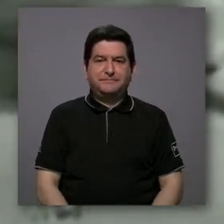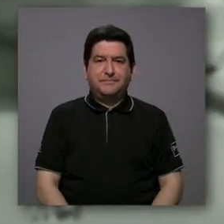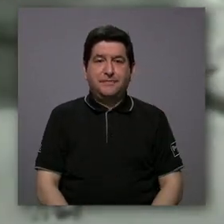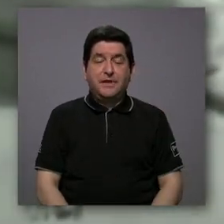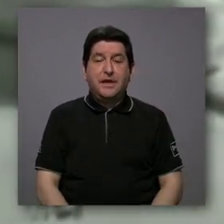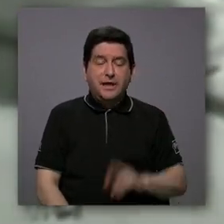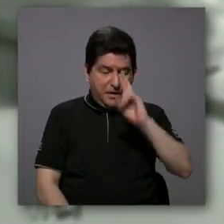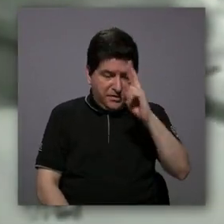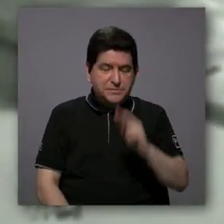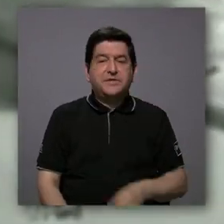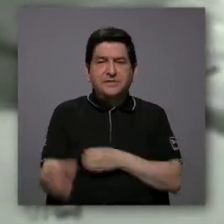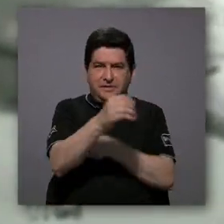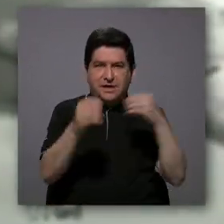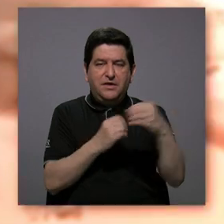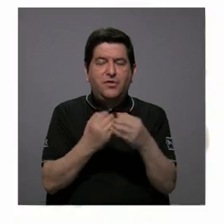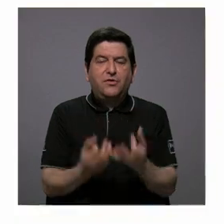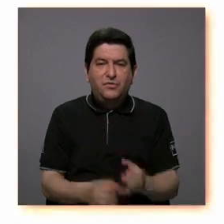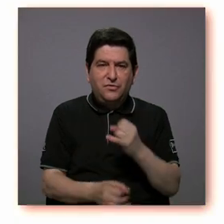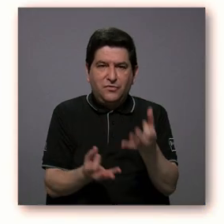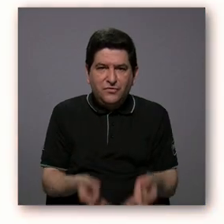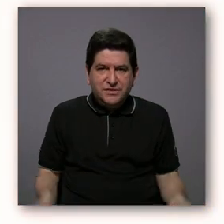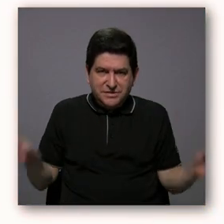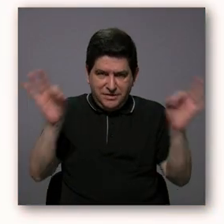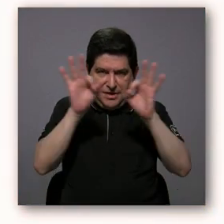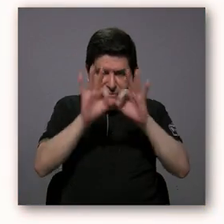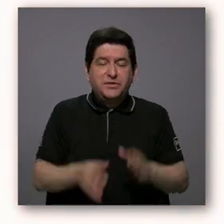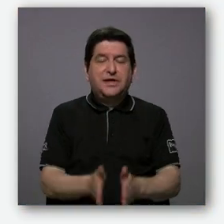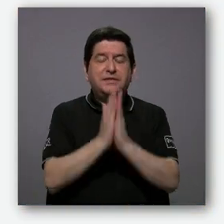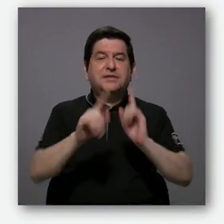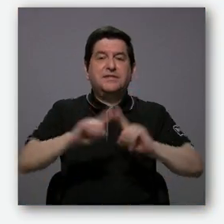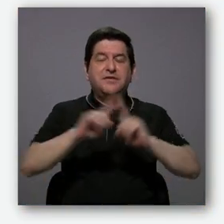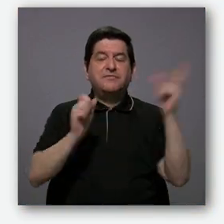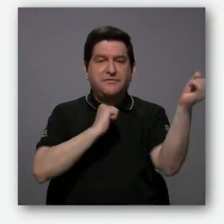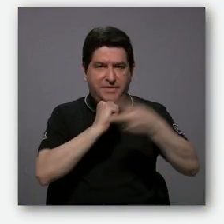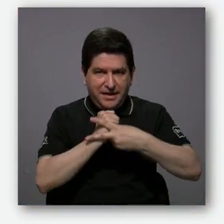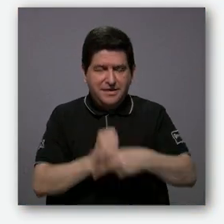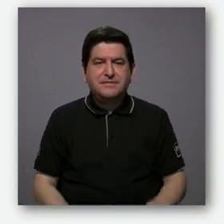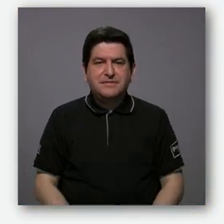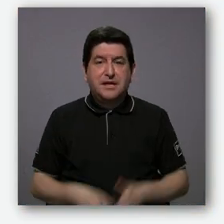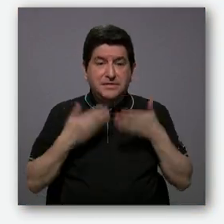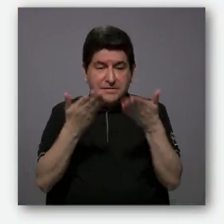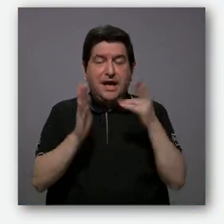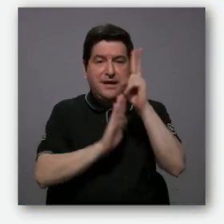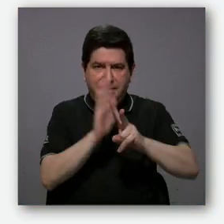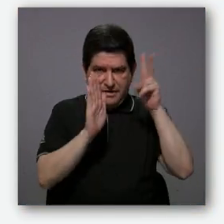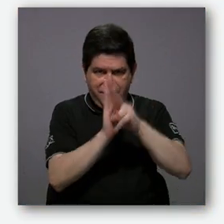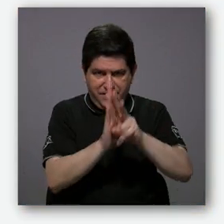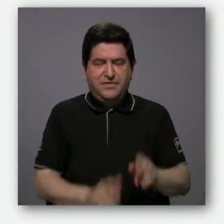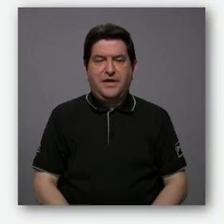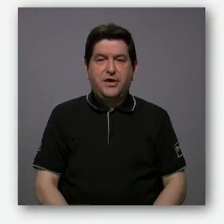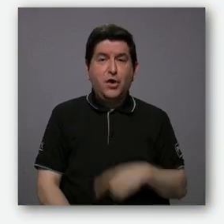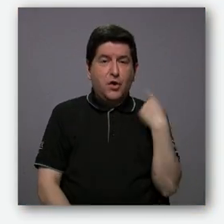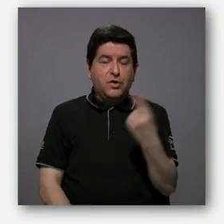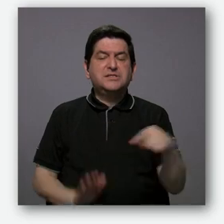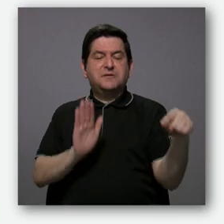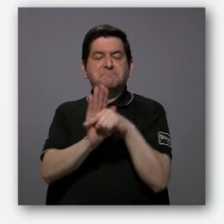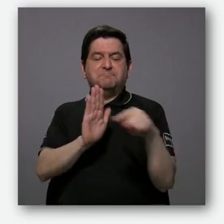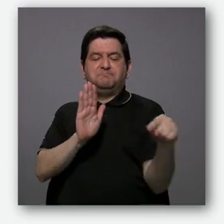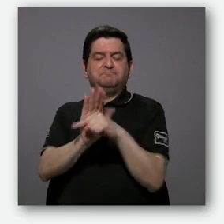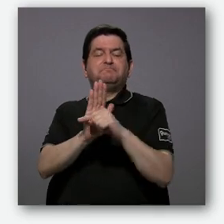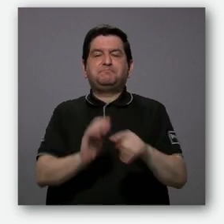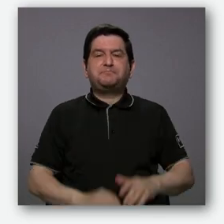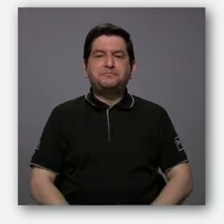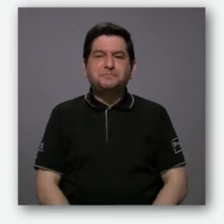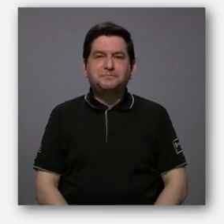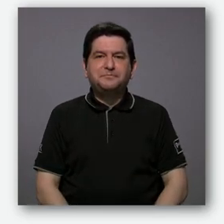reconocida agencia internacional solicitó en diversas ocasiones que le dieran el video y siempre se les negó.